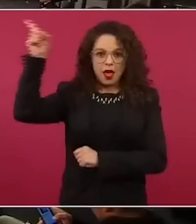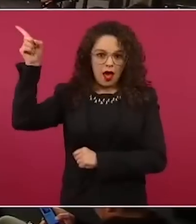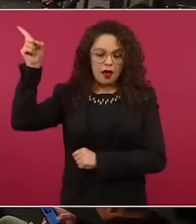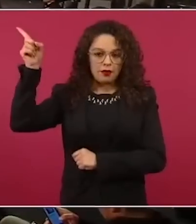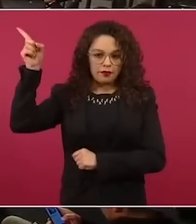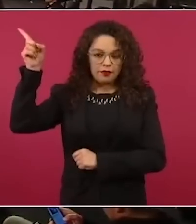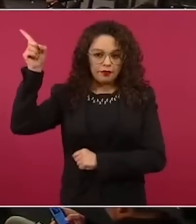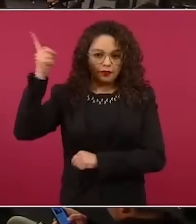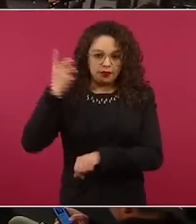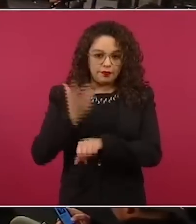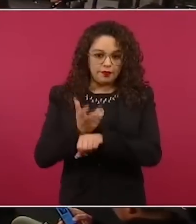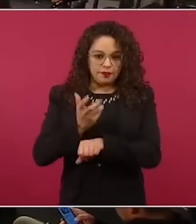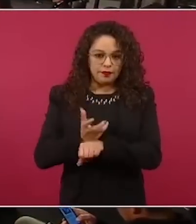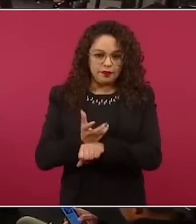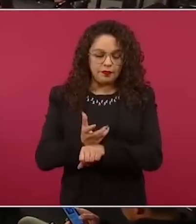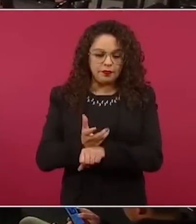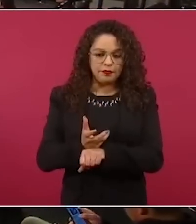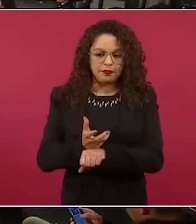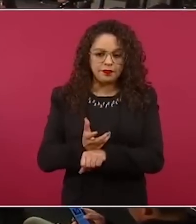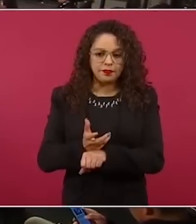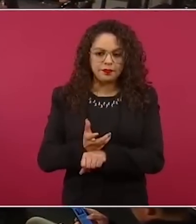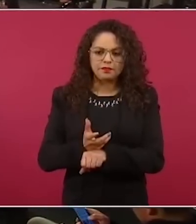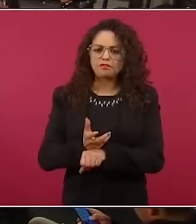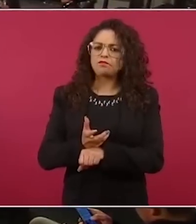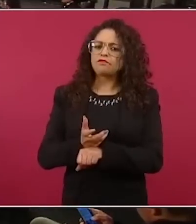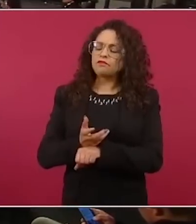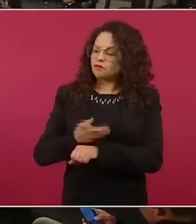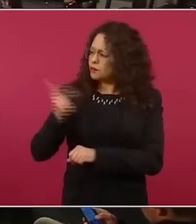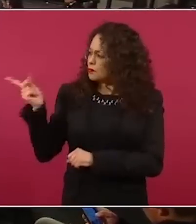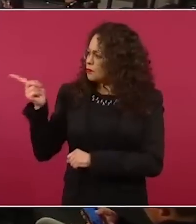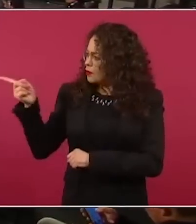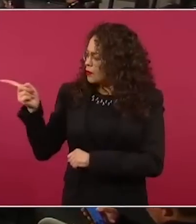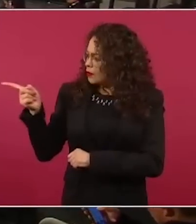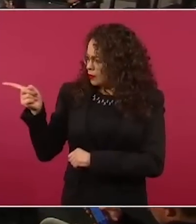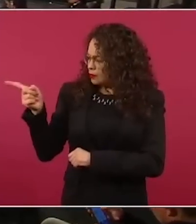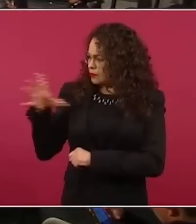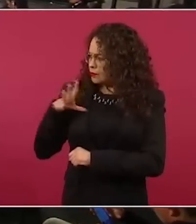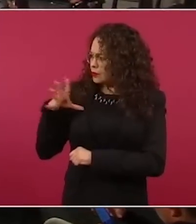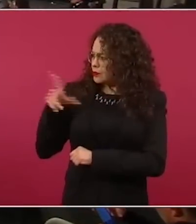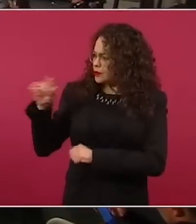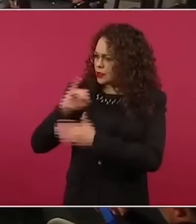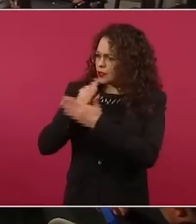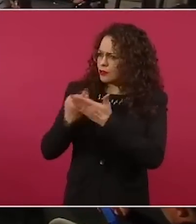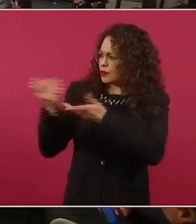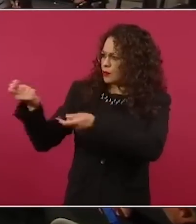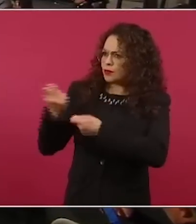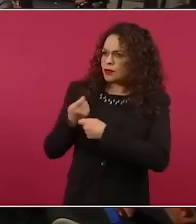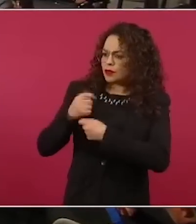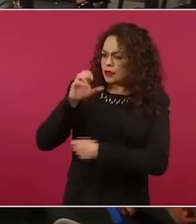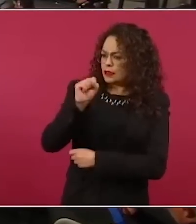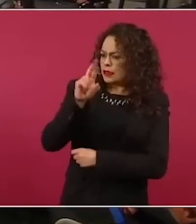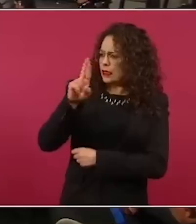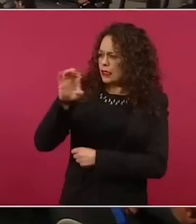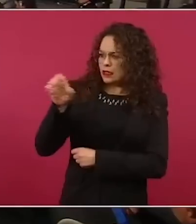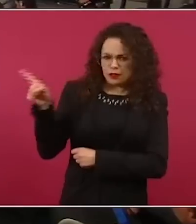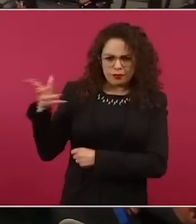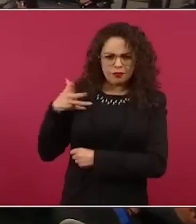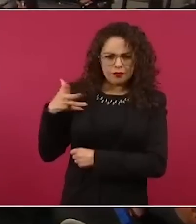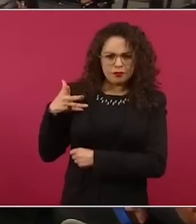No sé si tengas el informe que me envió la Secretaría de Relaciones Exteriores